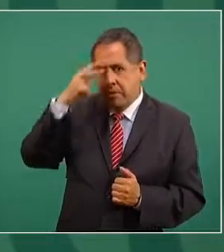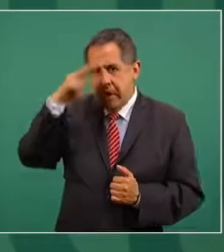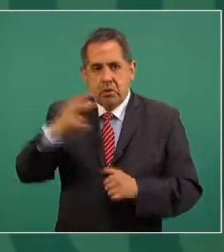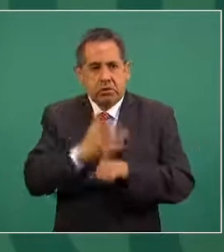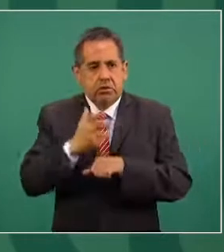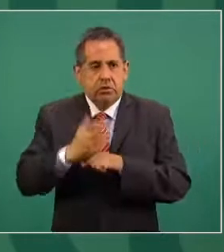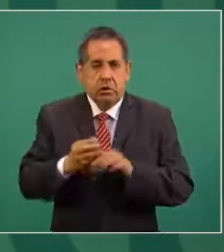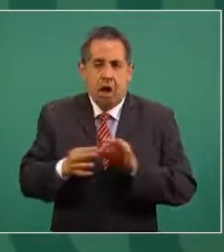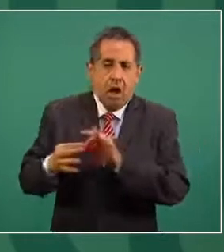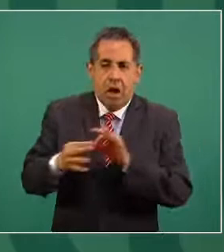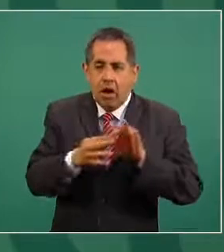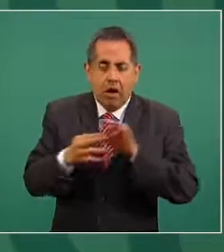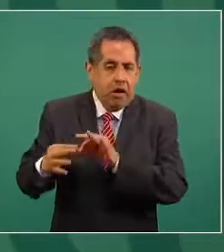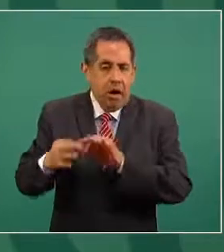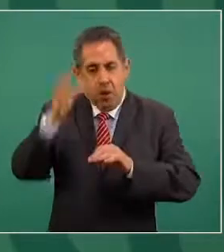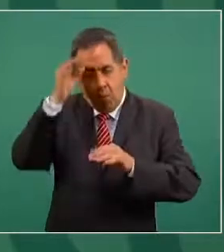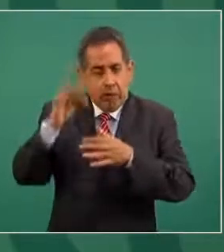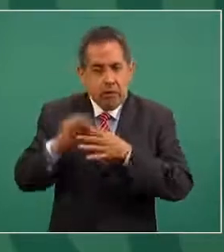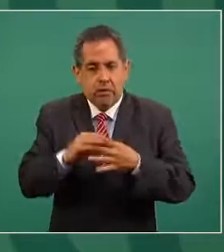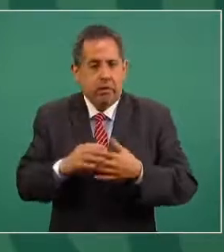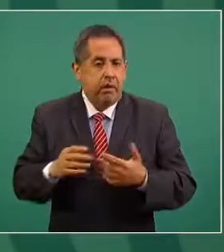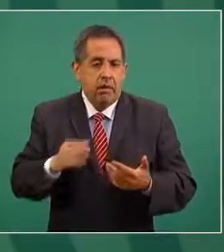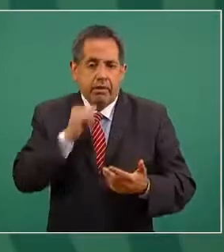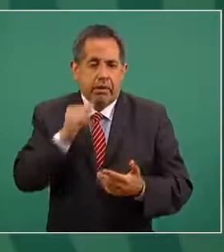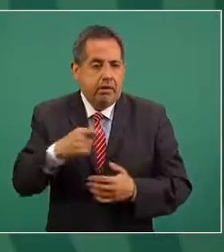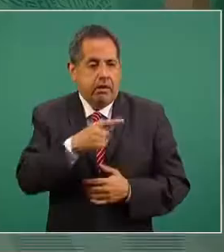y se